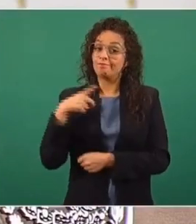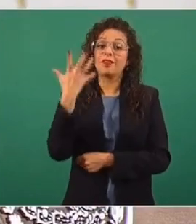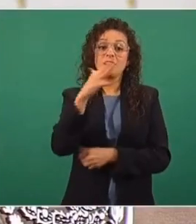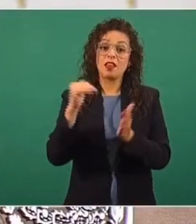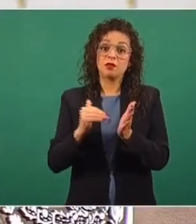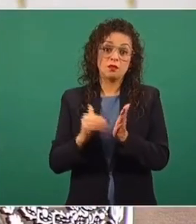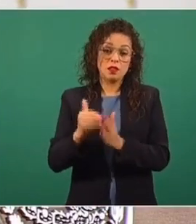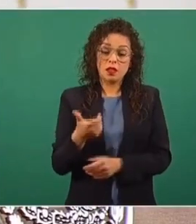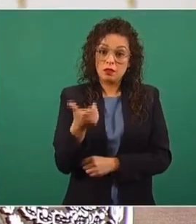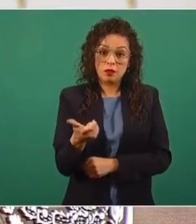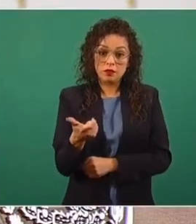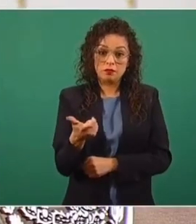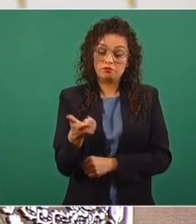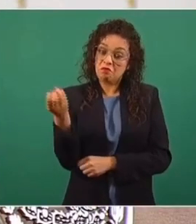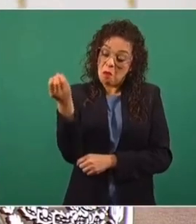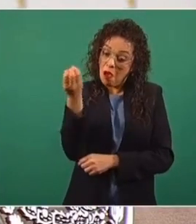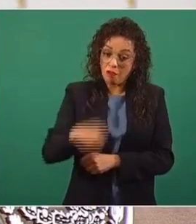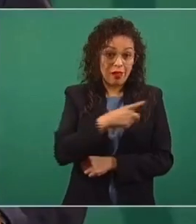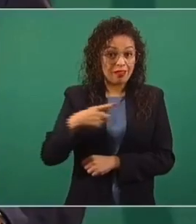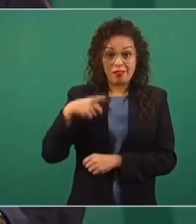que pagar.